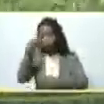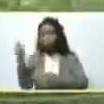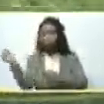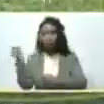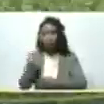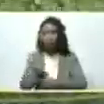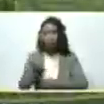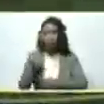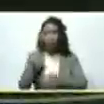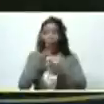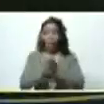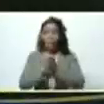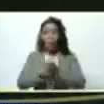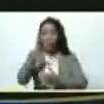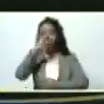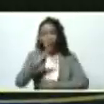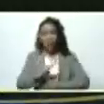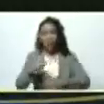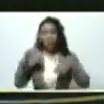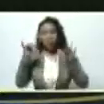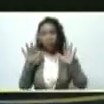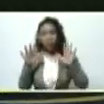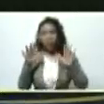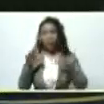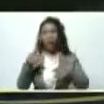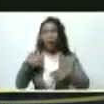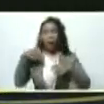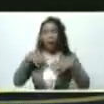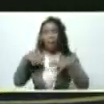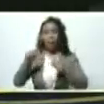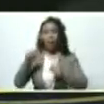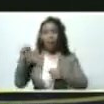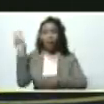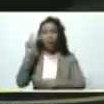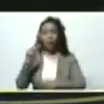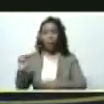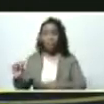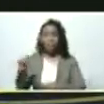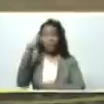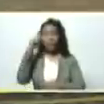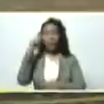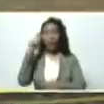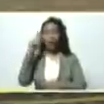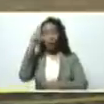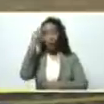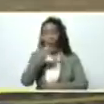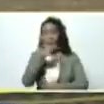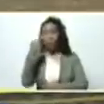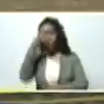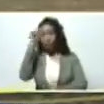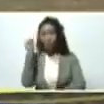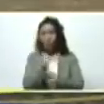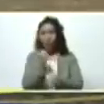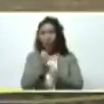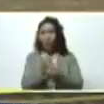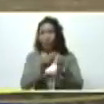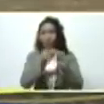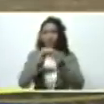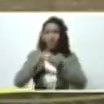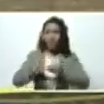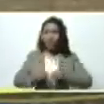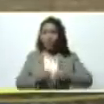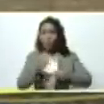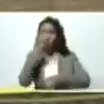compañeros brasileños incluso el capital humano venezolano que tenemos acá que es de primera también comprometido con el aparato productivo